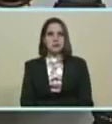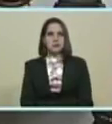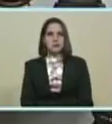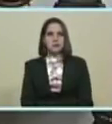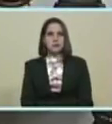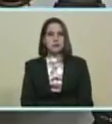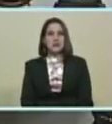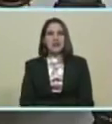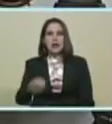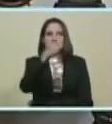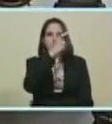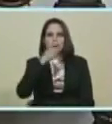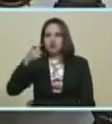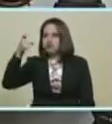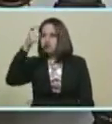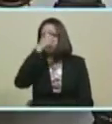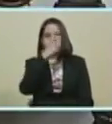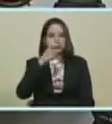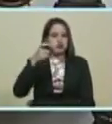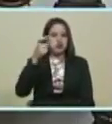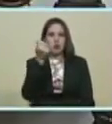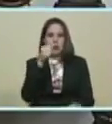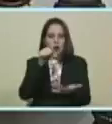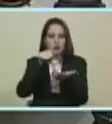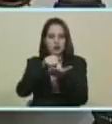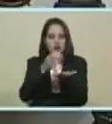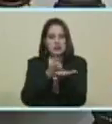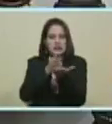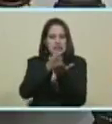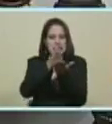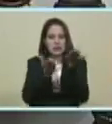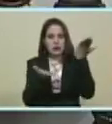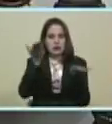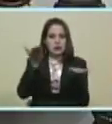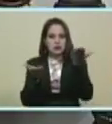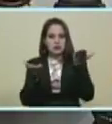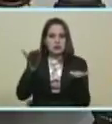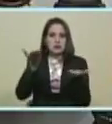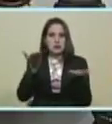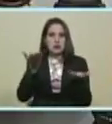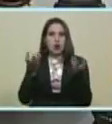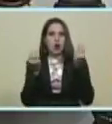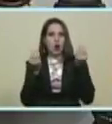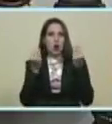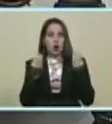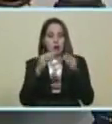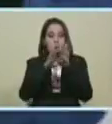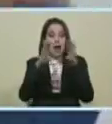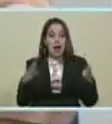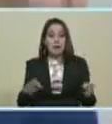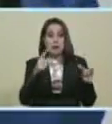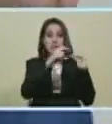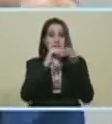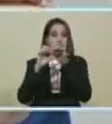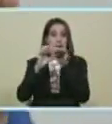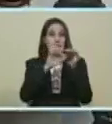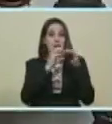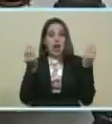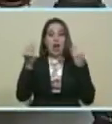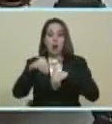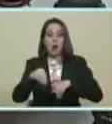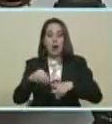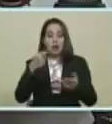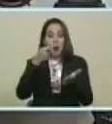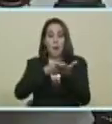Tenemos que buscar Un punto de equilibrio Por eso Hemos instalado Las mesas De precios Acordados